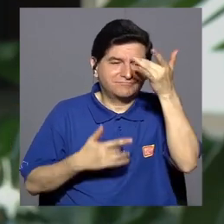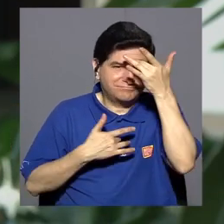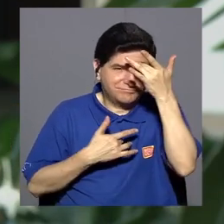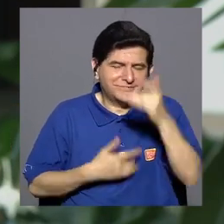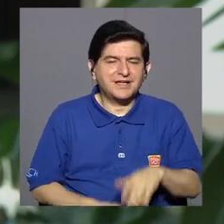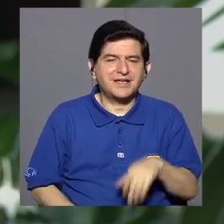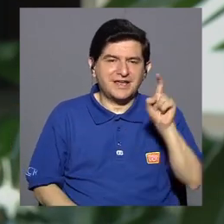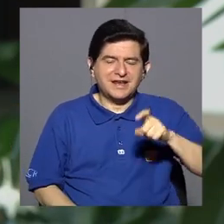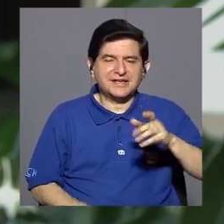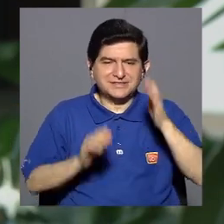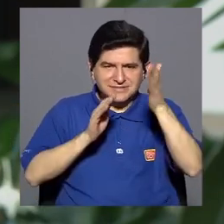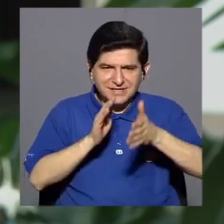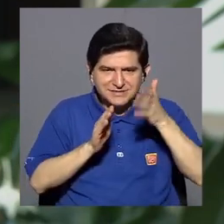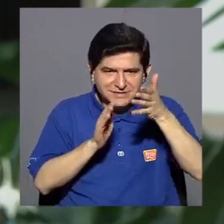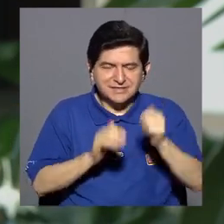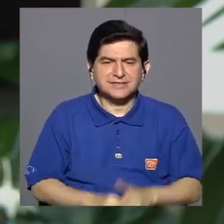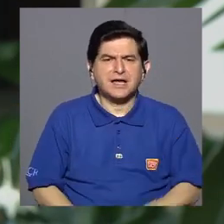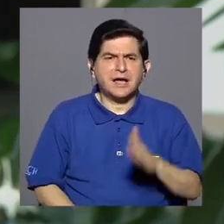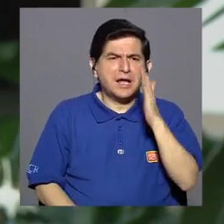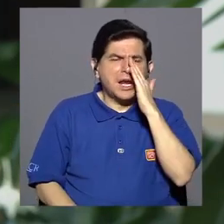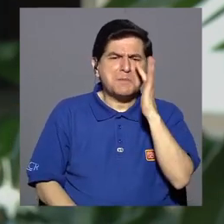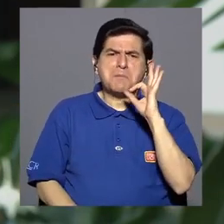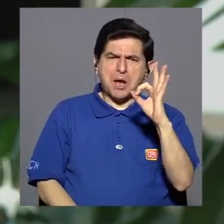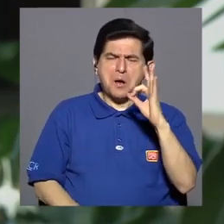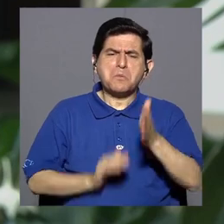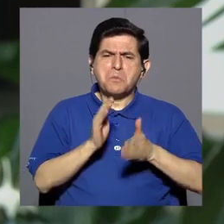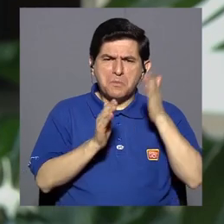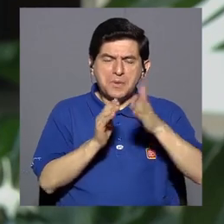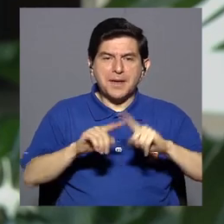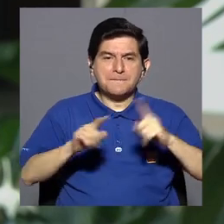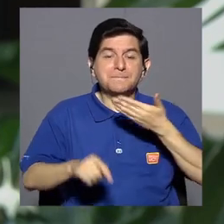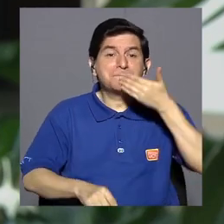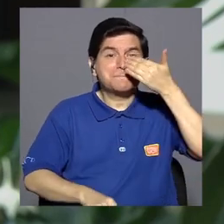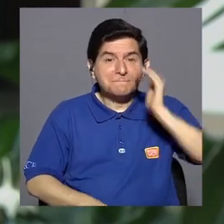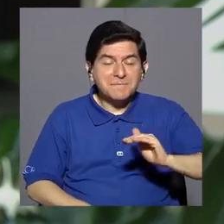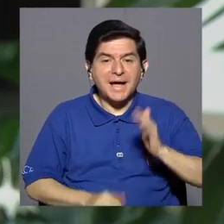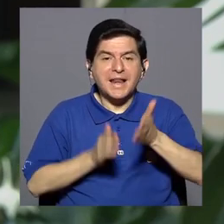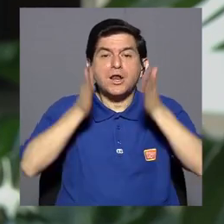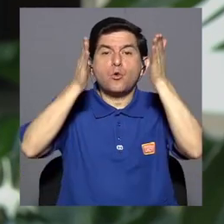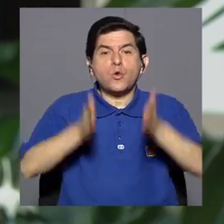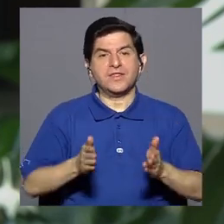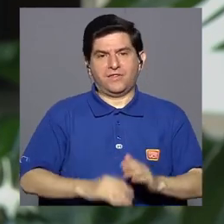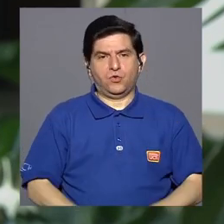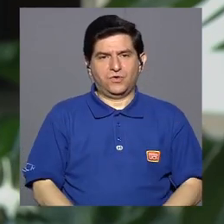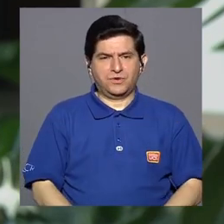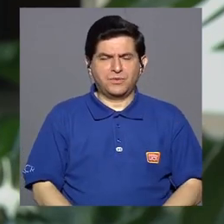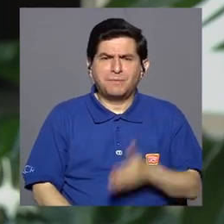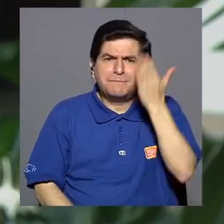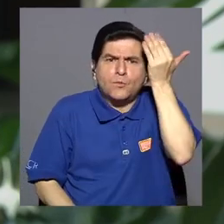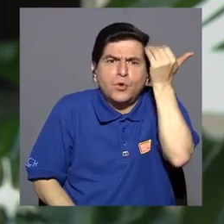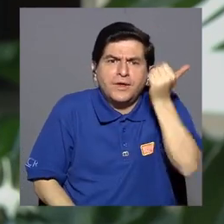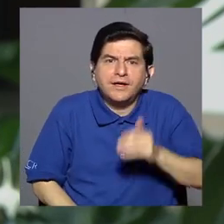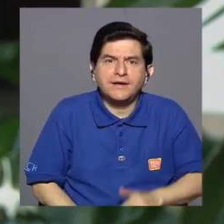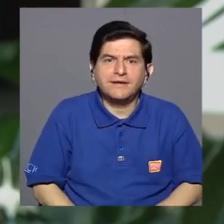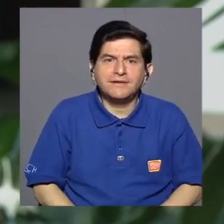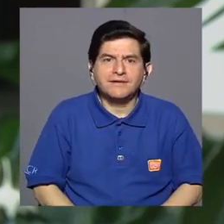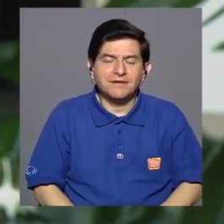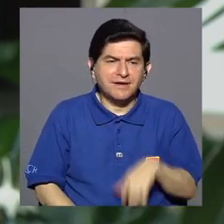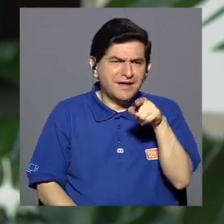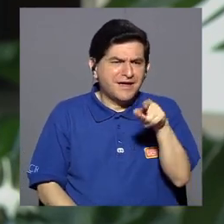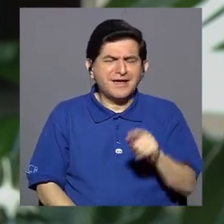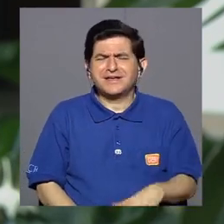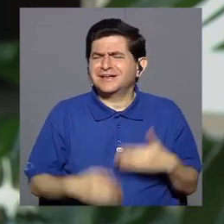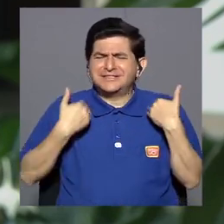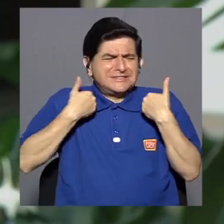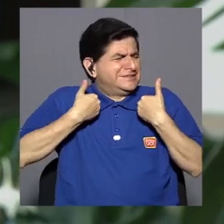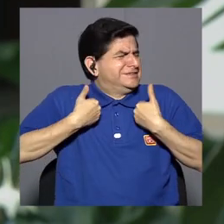que cuidarla. La madre estaba bien, estaba muy bien cuidada. Quien estaba muy mal era el cuidador. ¿Por qué estaba mal? Porque estaba